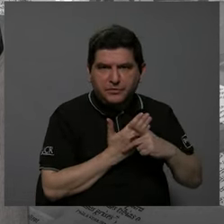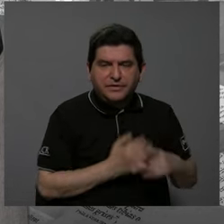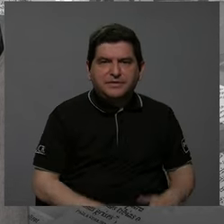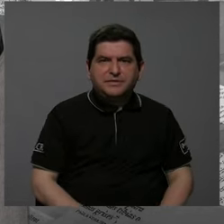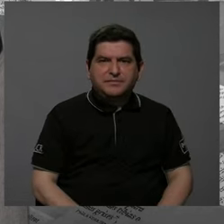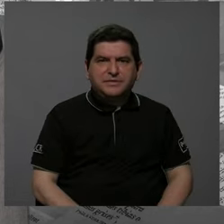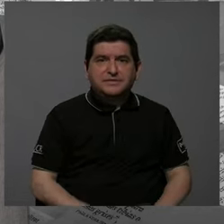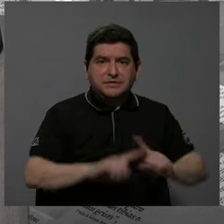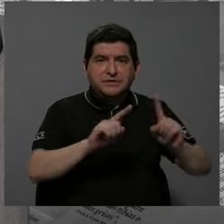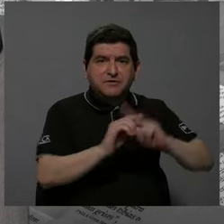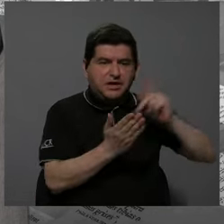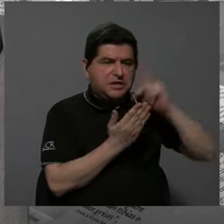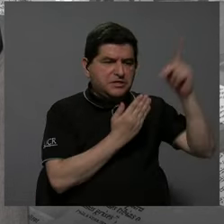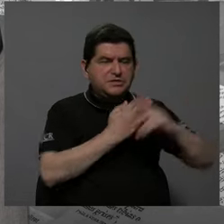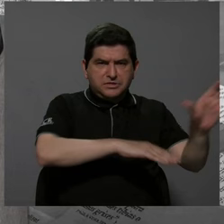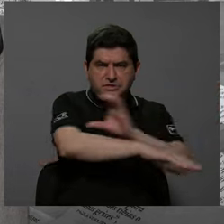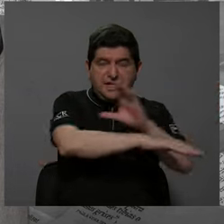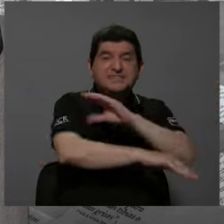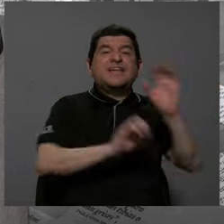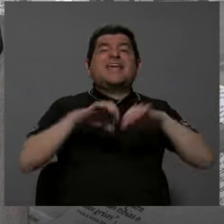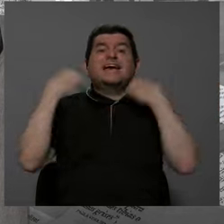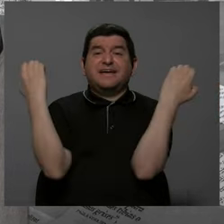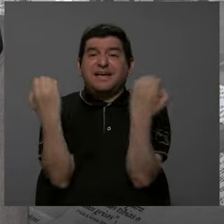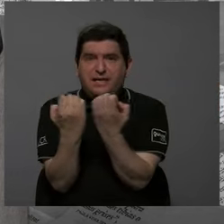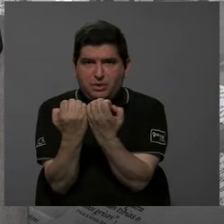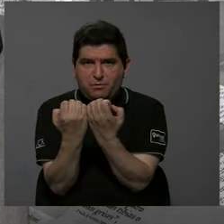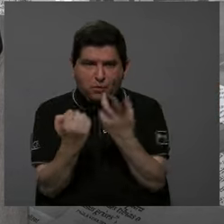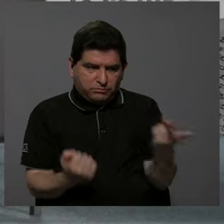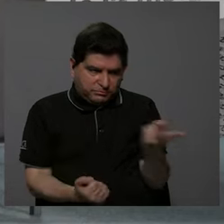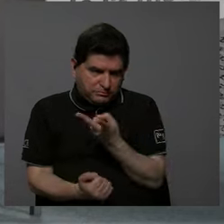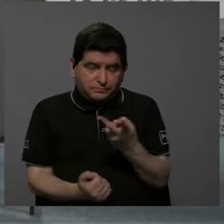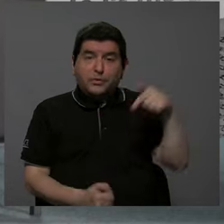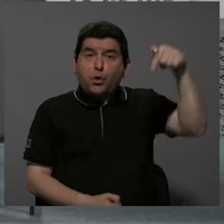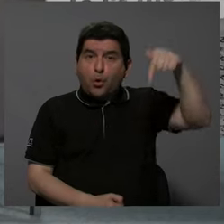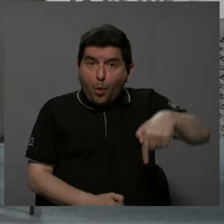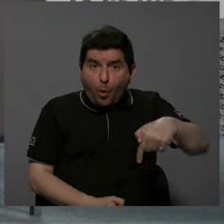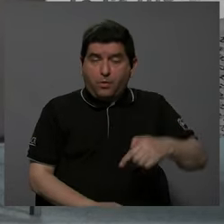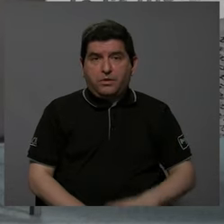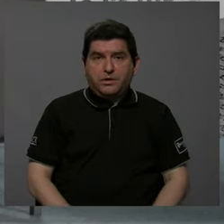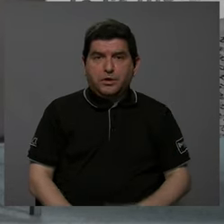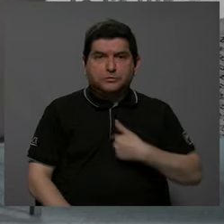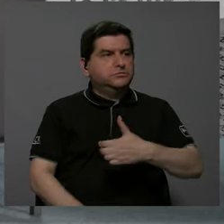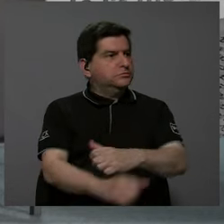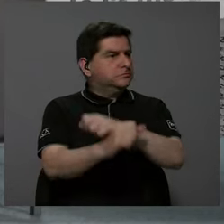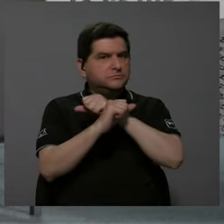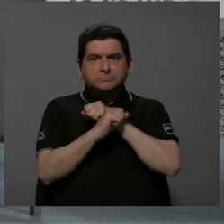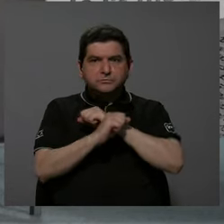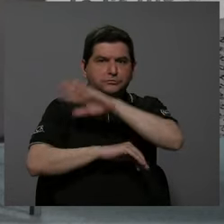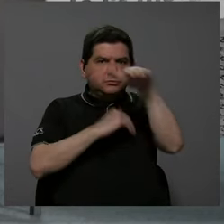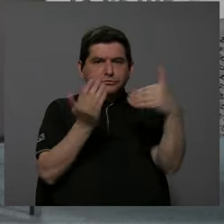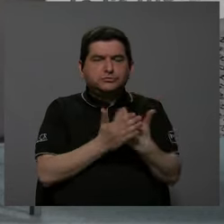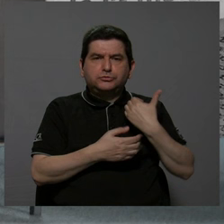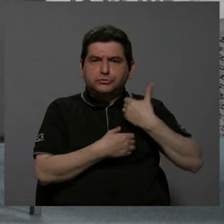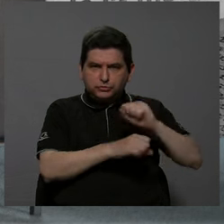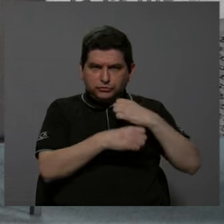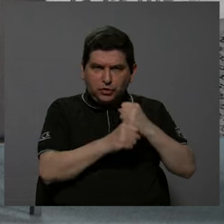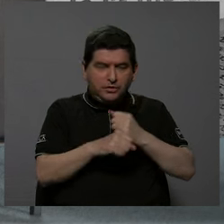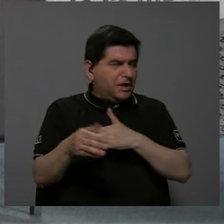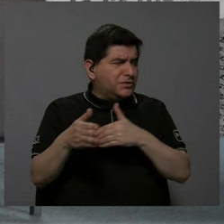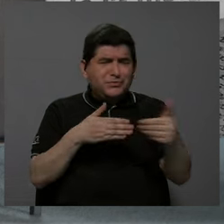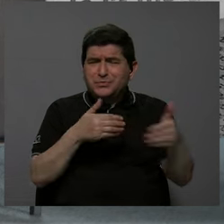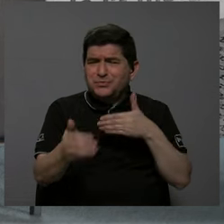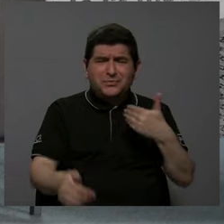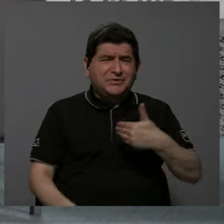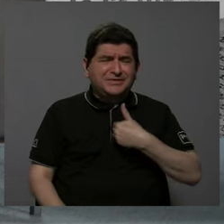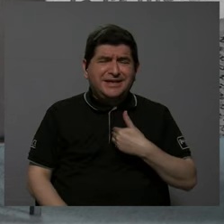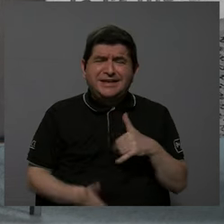¿verdad? En software y en equipos. Hoy día prácticamente le garantizo que todas las municipalidades, pese